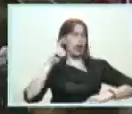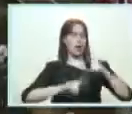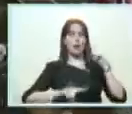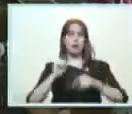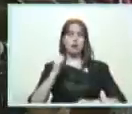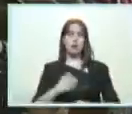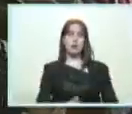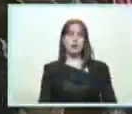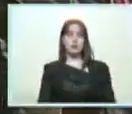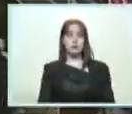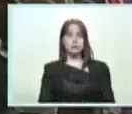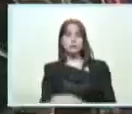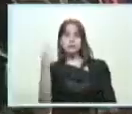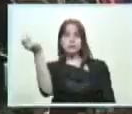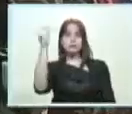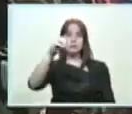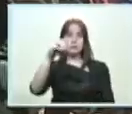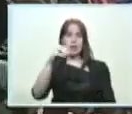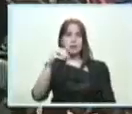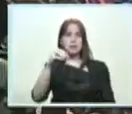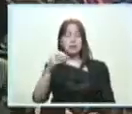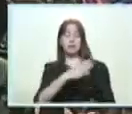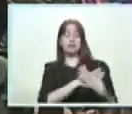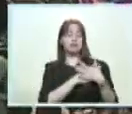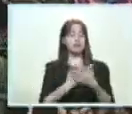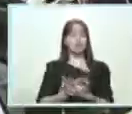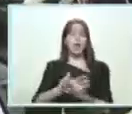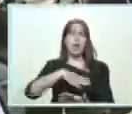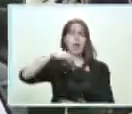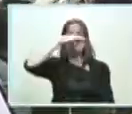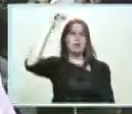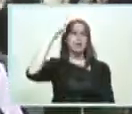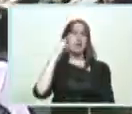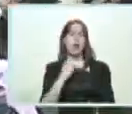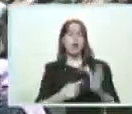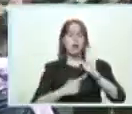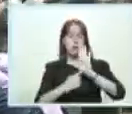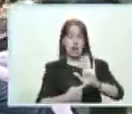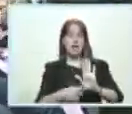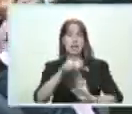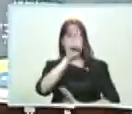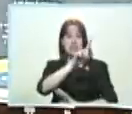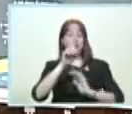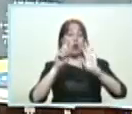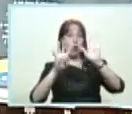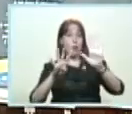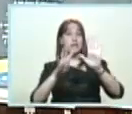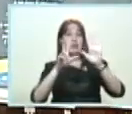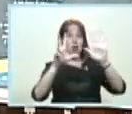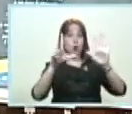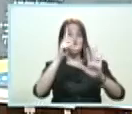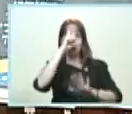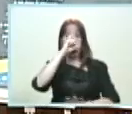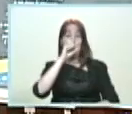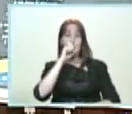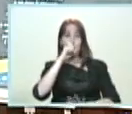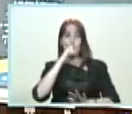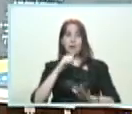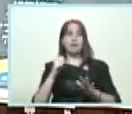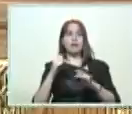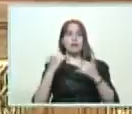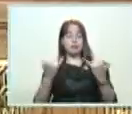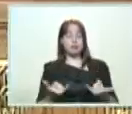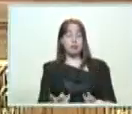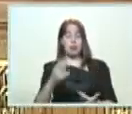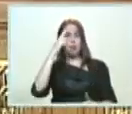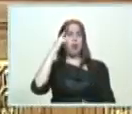Es mi oferta que hago en el espíritu de Bolívar. Hoy, a 198 años de la entrada triunfal del